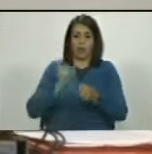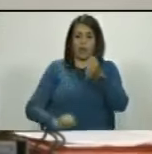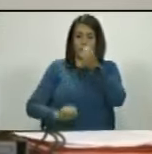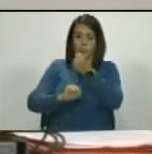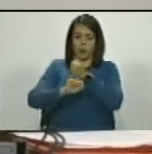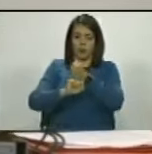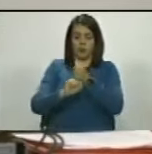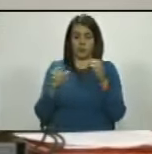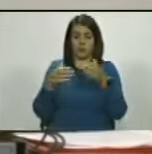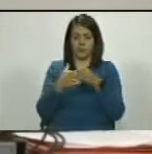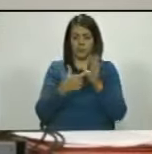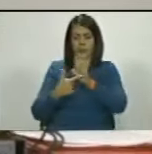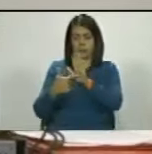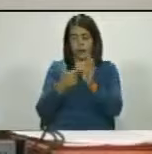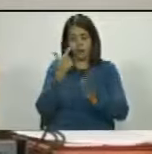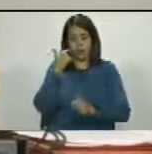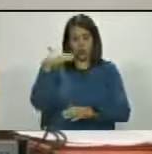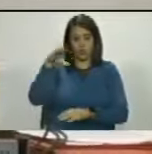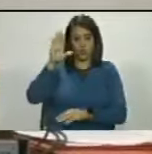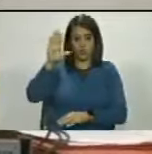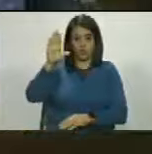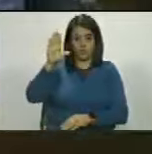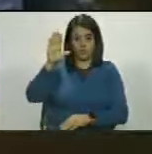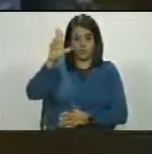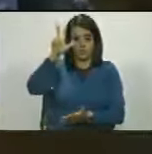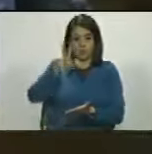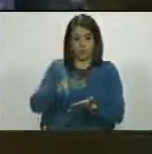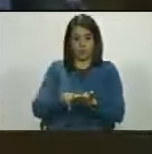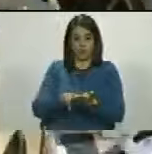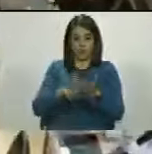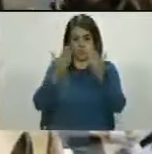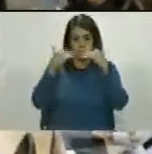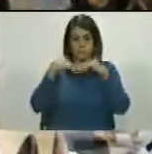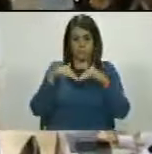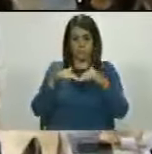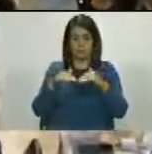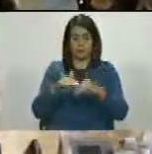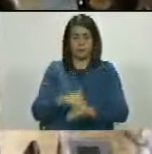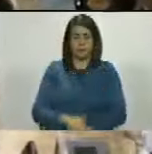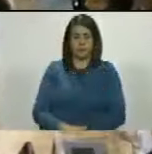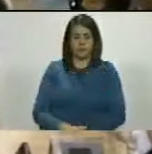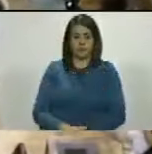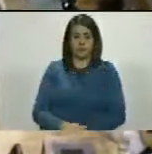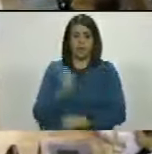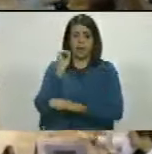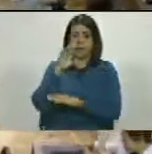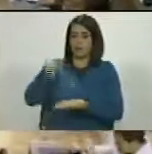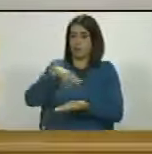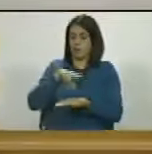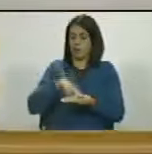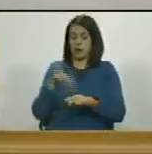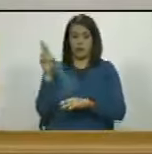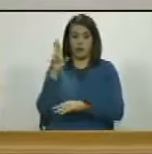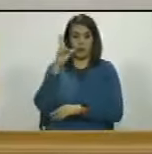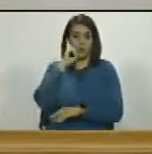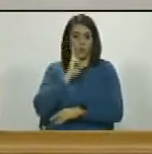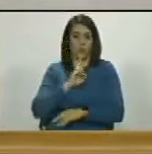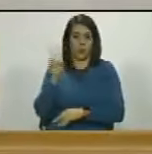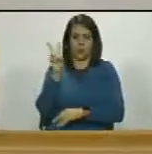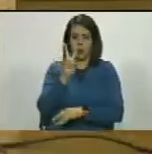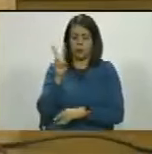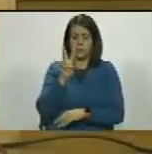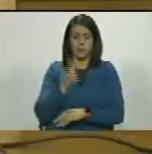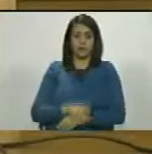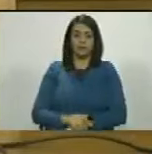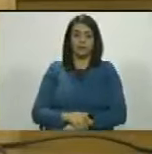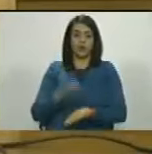favor de aprobarla, sírvanse a manifestarlo con la señal de costumbre, queda aprobada. Siguiente acta, ciudadana secretaria. Asamblea Nacional de la República Bolivariana